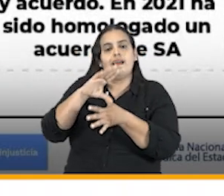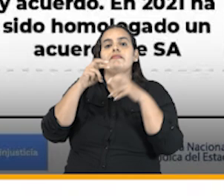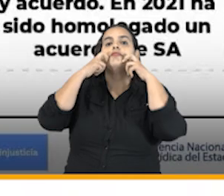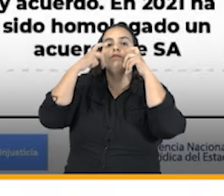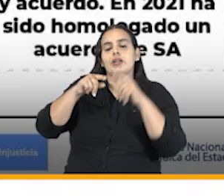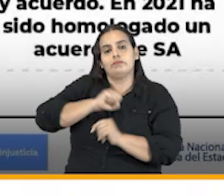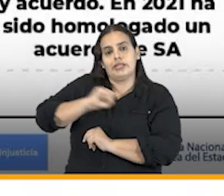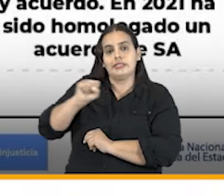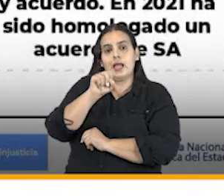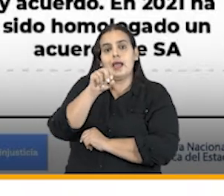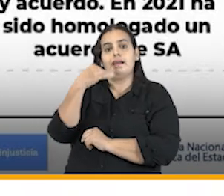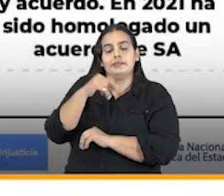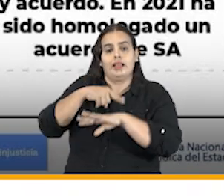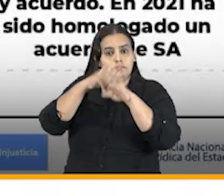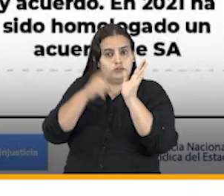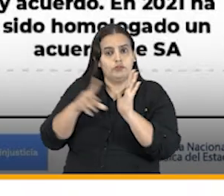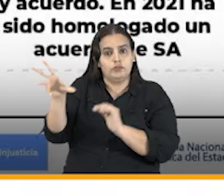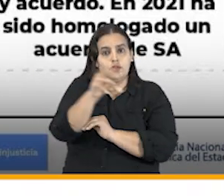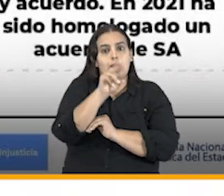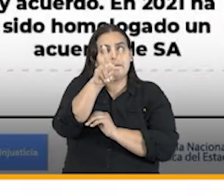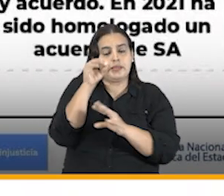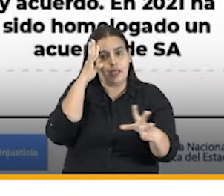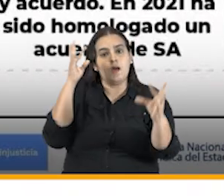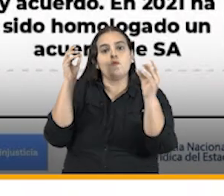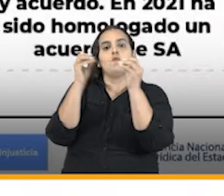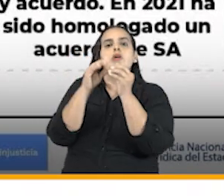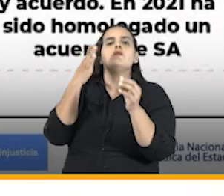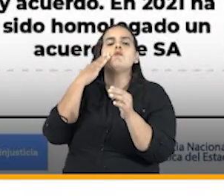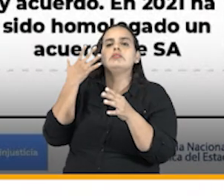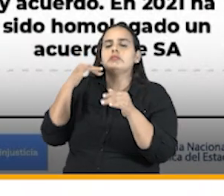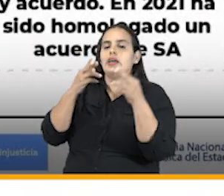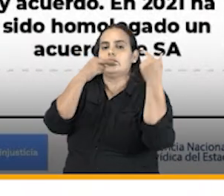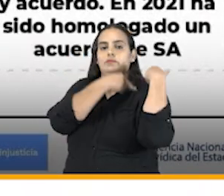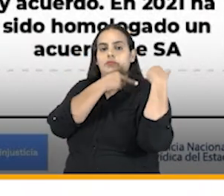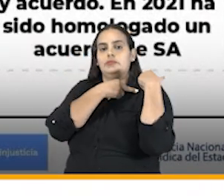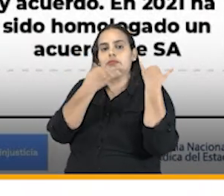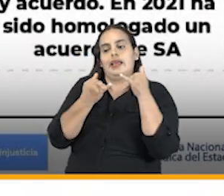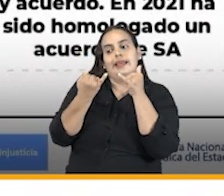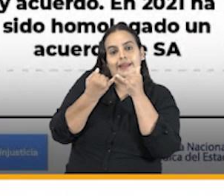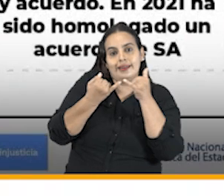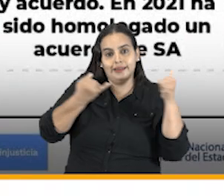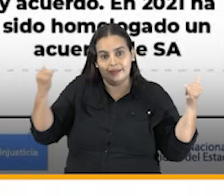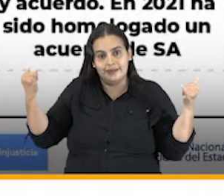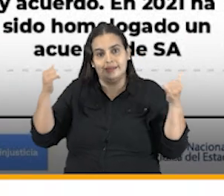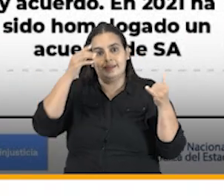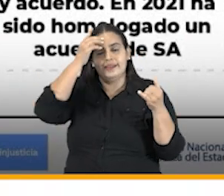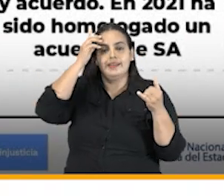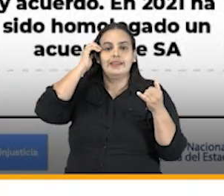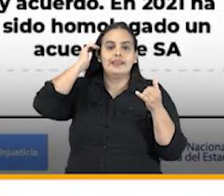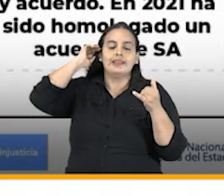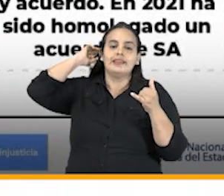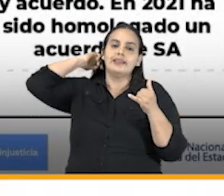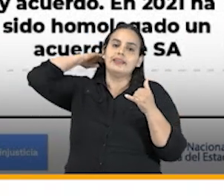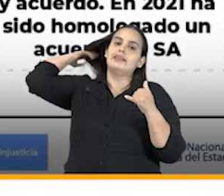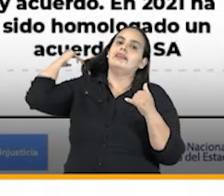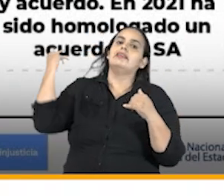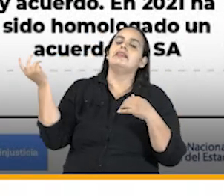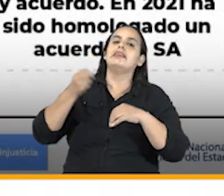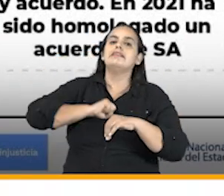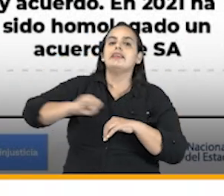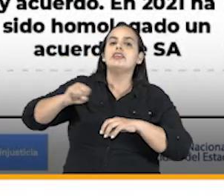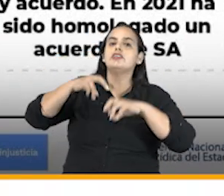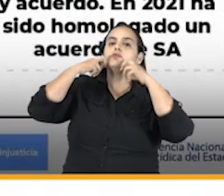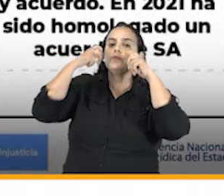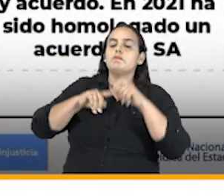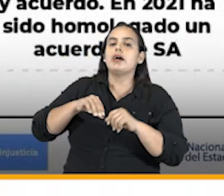acuerdos que ha homologado desde que la agencia tiene a su cargo esta línea ante la comisión interamericana de derechos